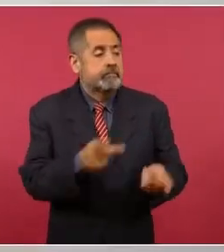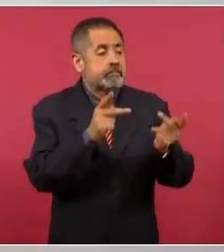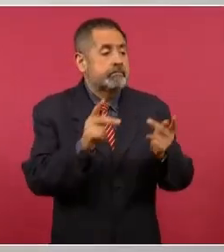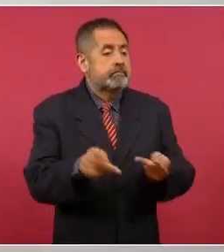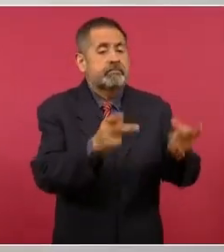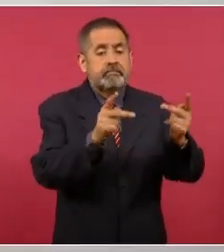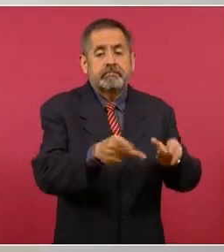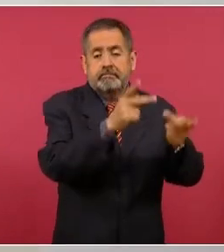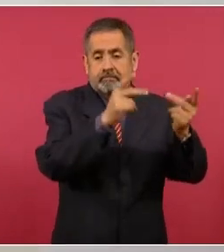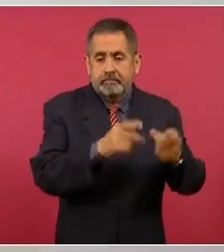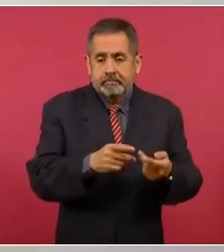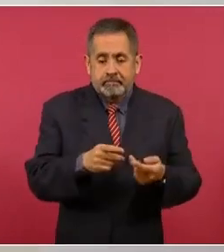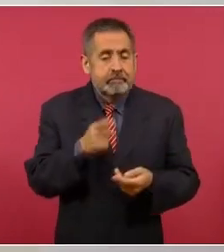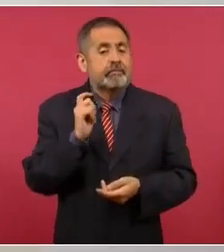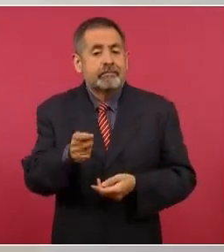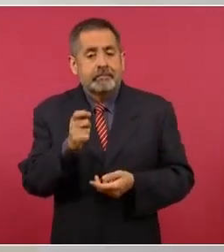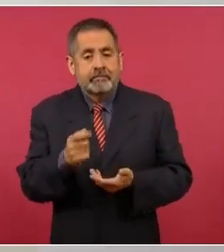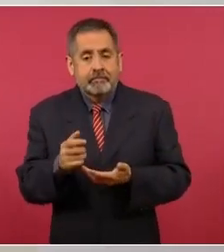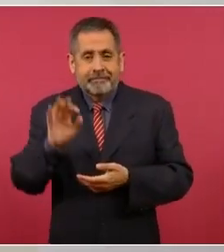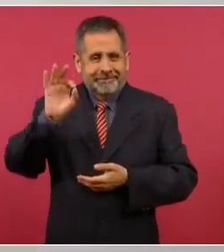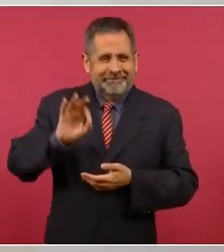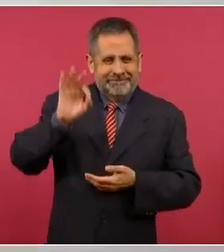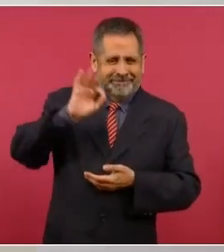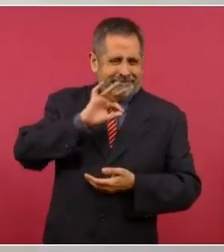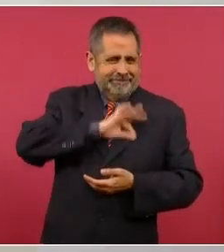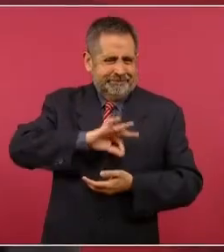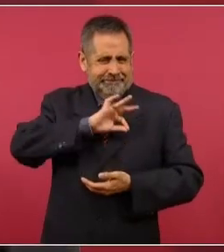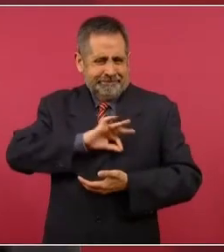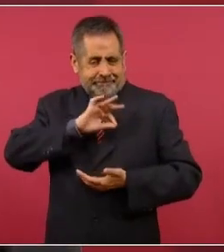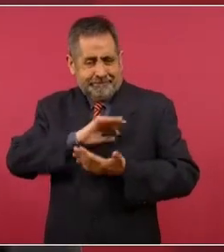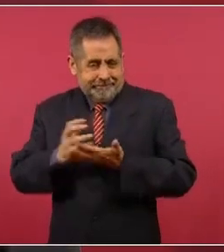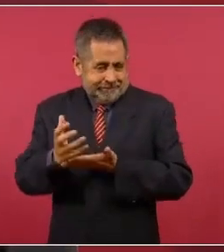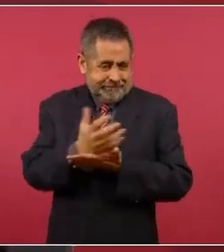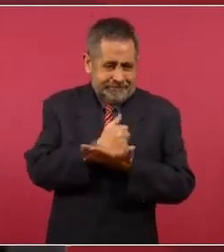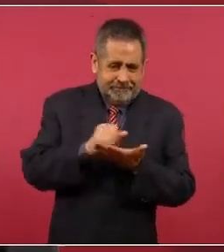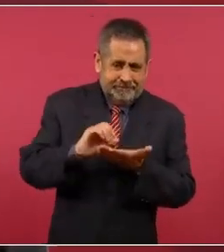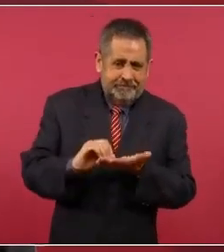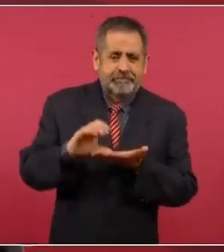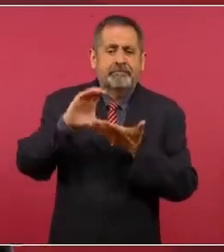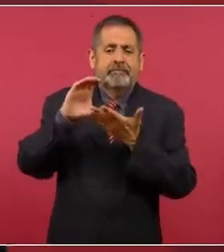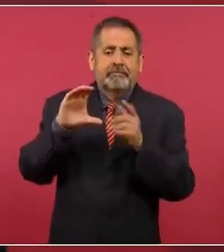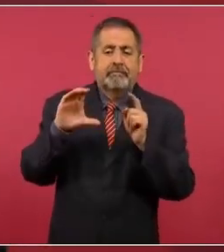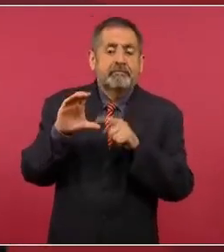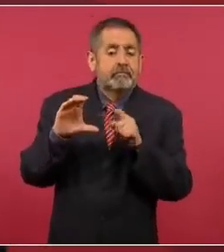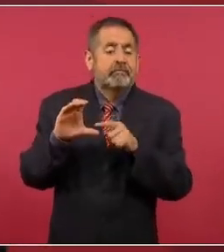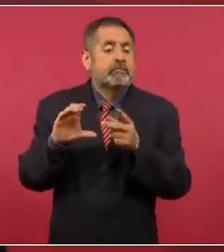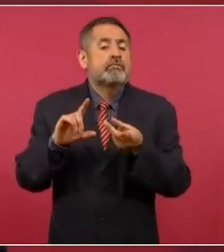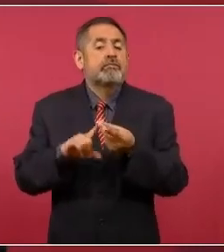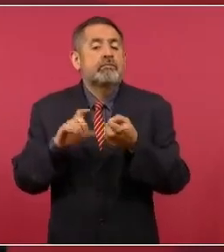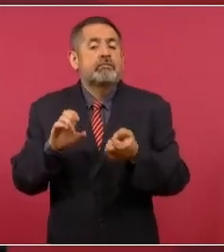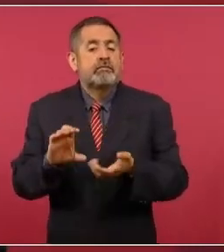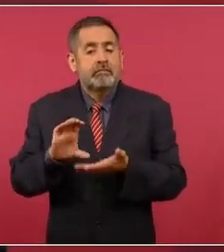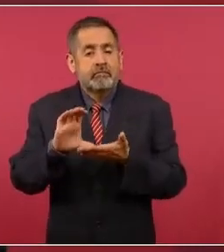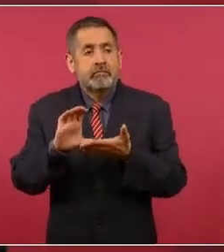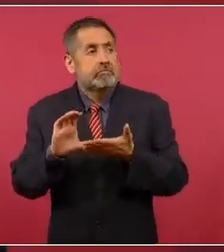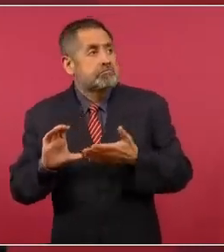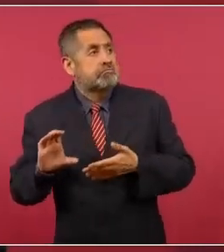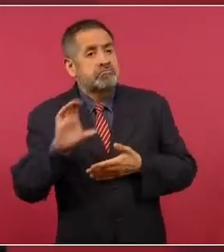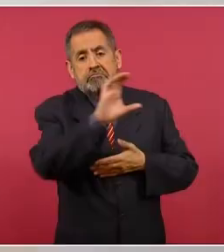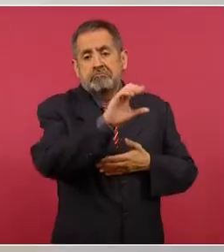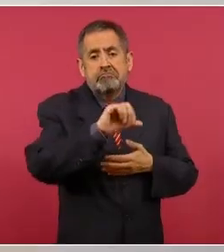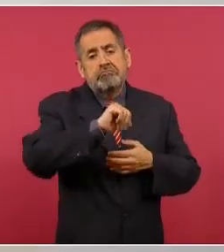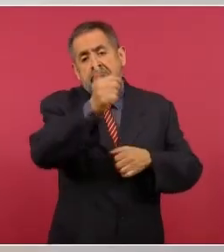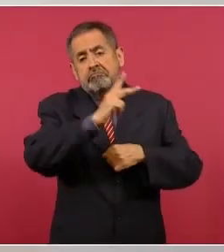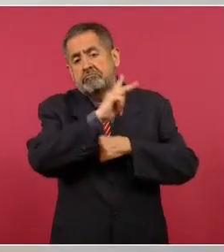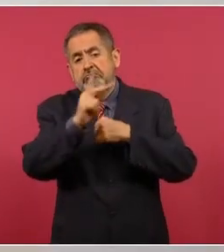utilidades de los bancos que van al extranjero,